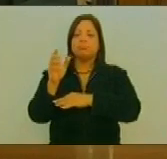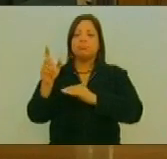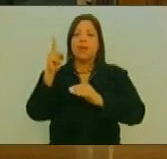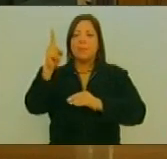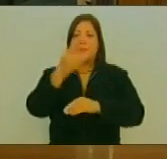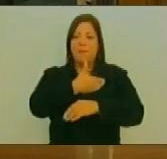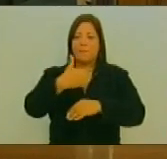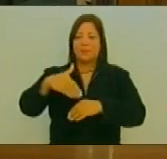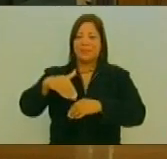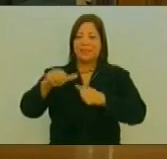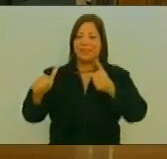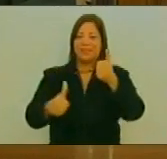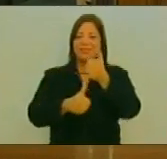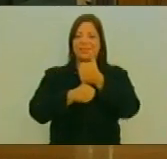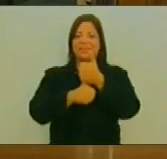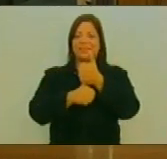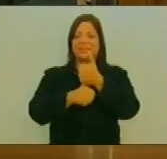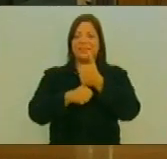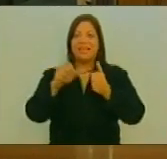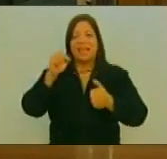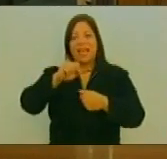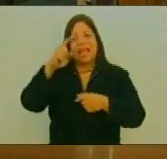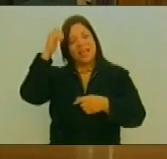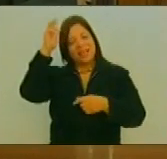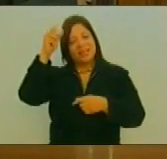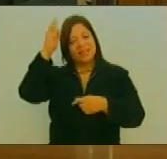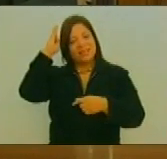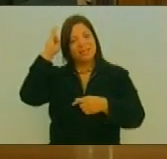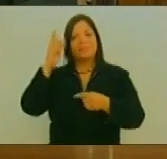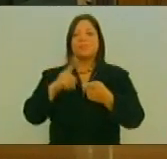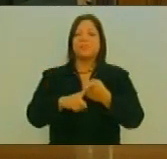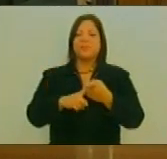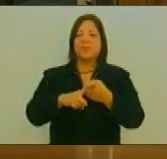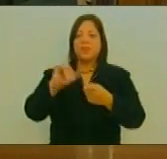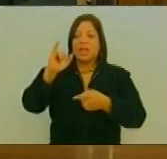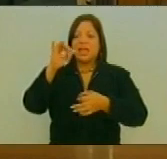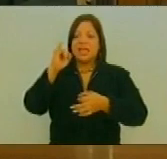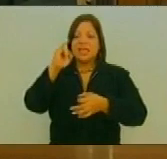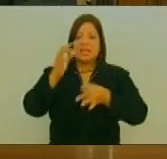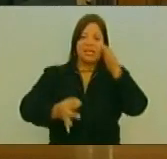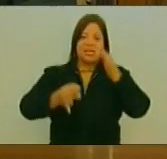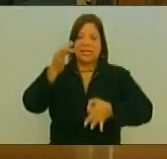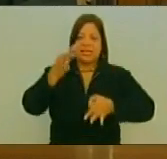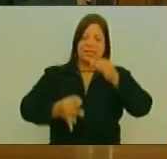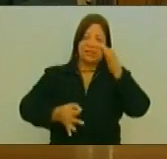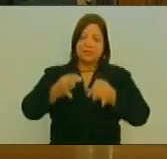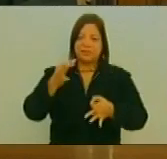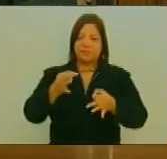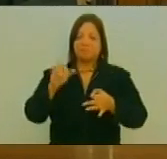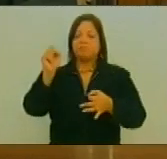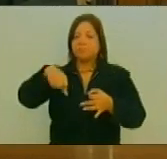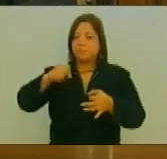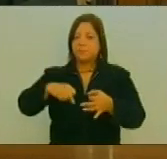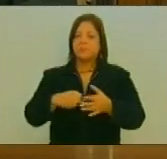Vice Presidente El Constituyente El Vice Amoroso Del Segundo Vice Presidente El Constituyente Julián Isaias Rodríguez Del Secretario